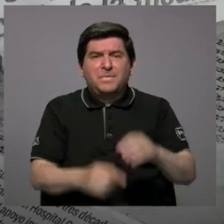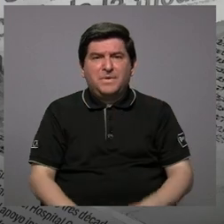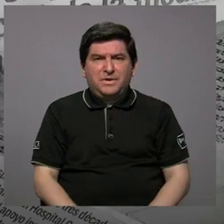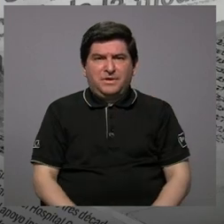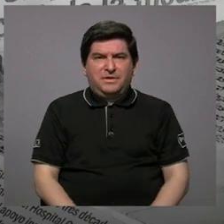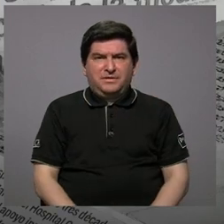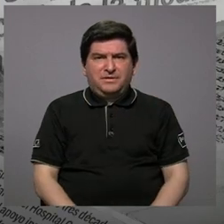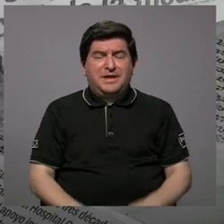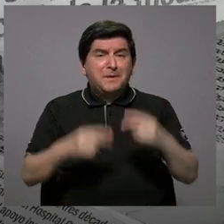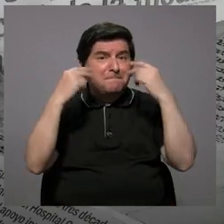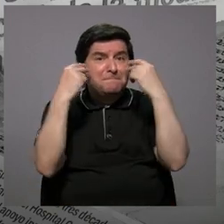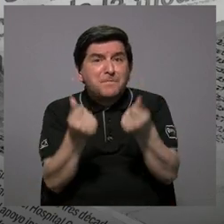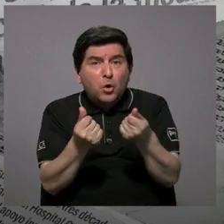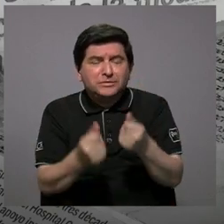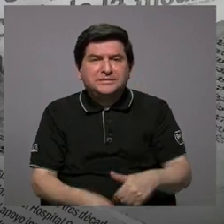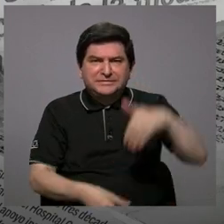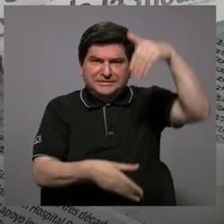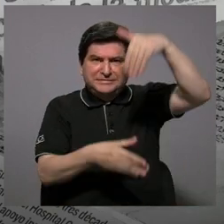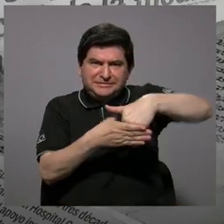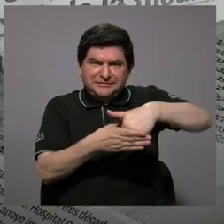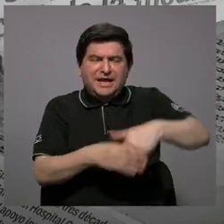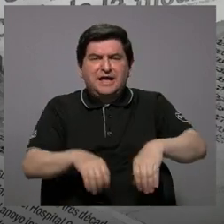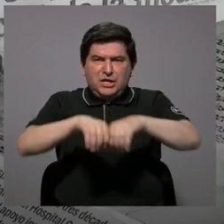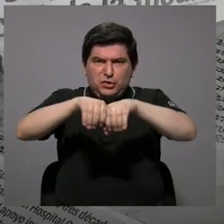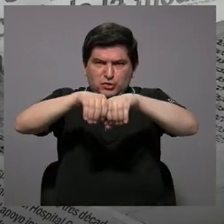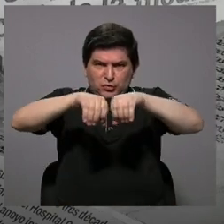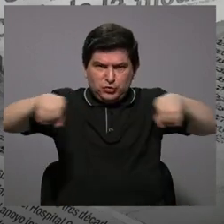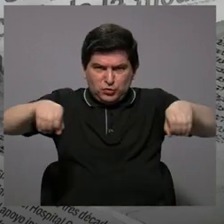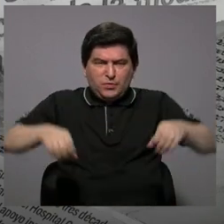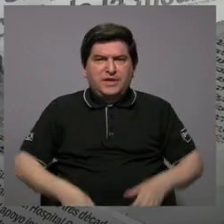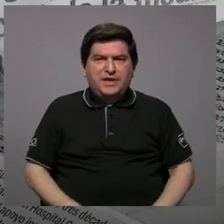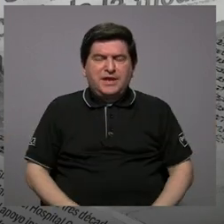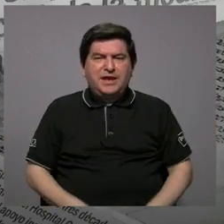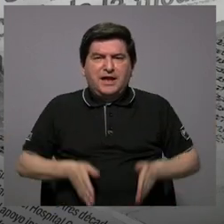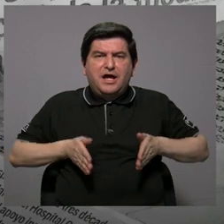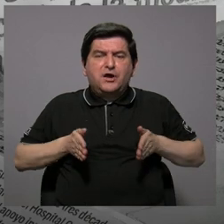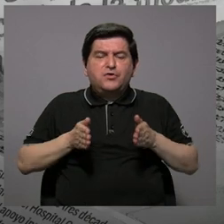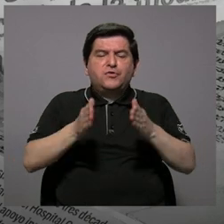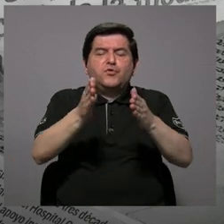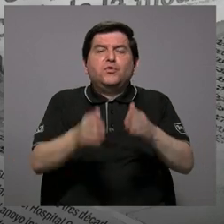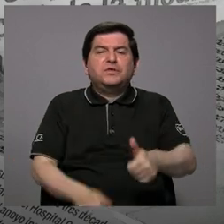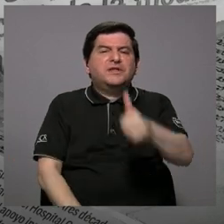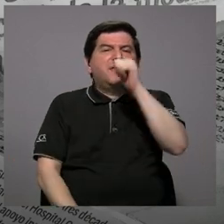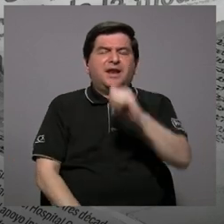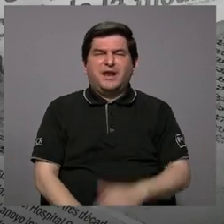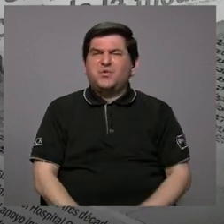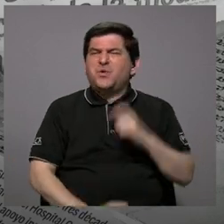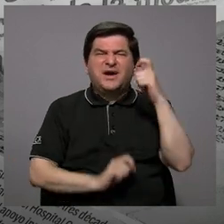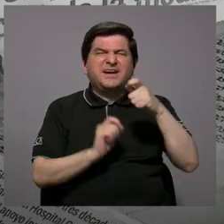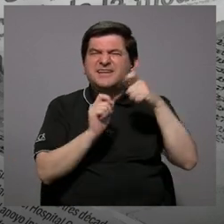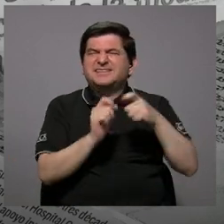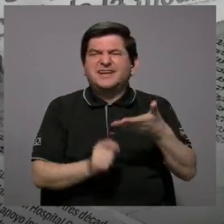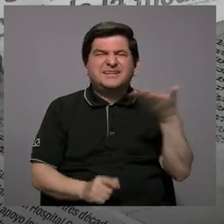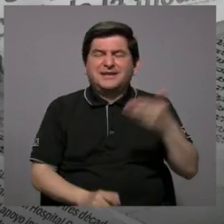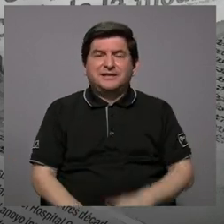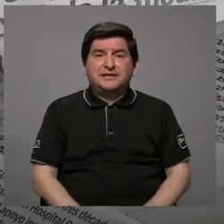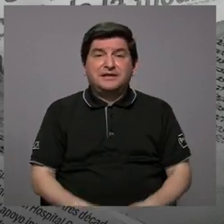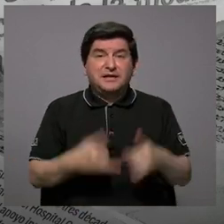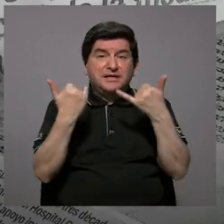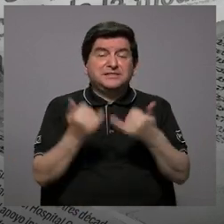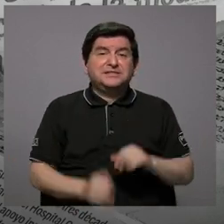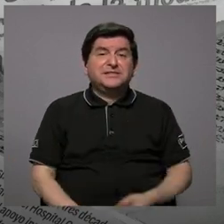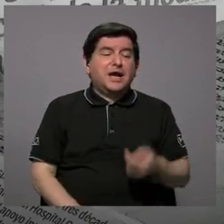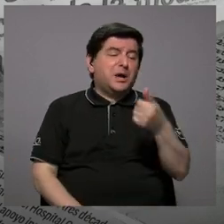como prioridad inmediata la intervención de la tubería de la ruta del agua. ¿Qué es específicamente? Ya nos quedan pocos